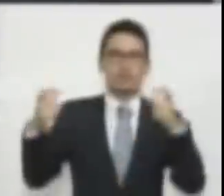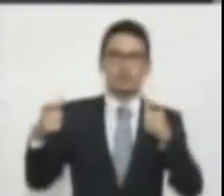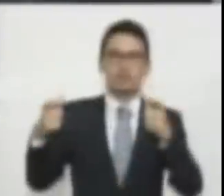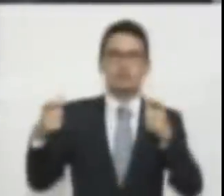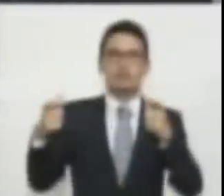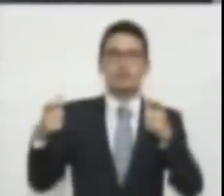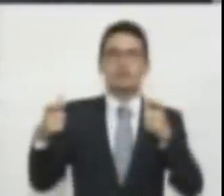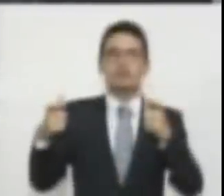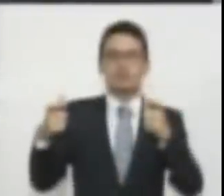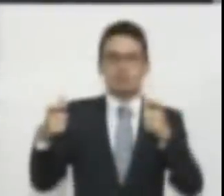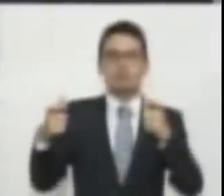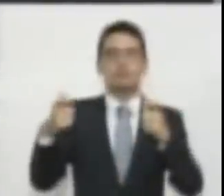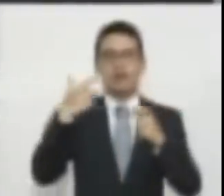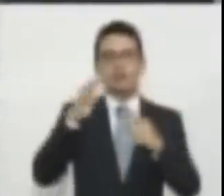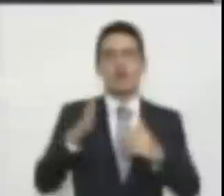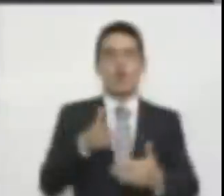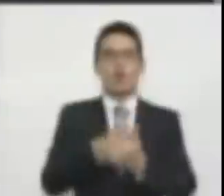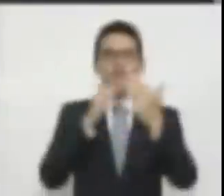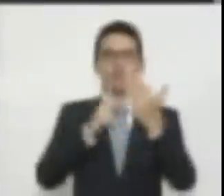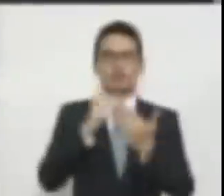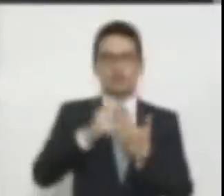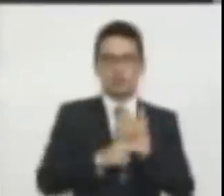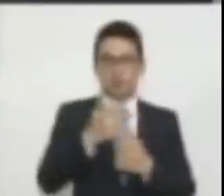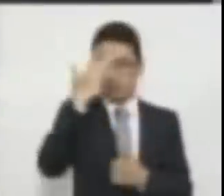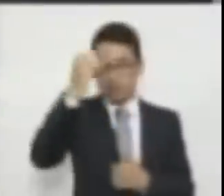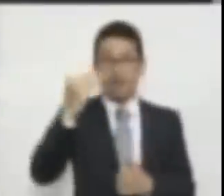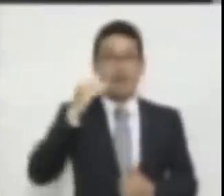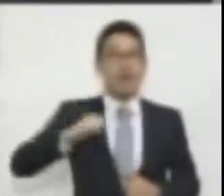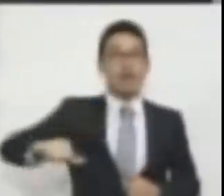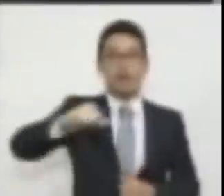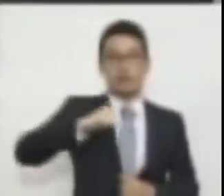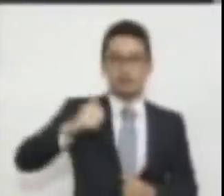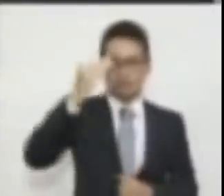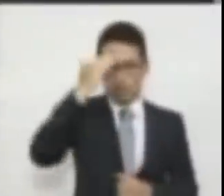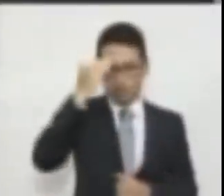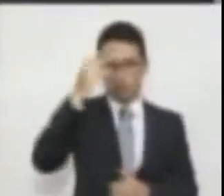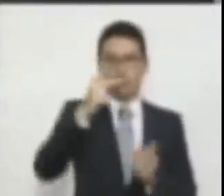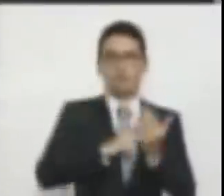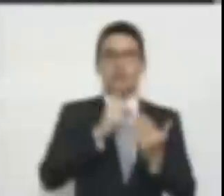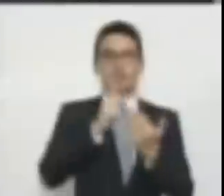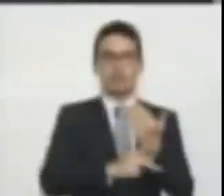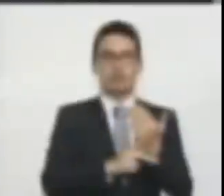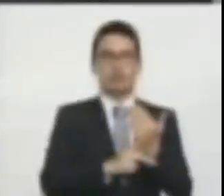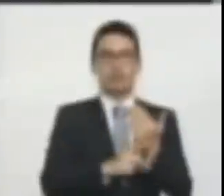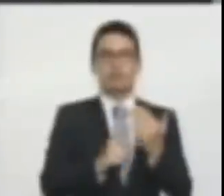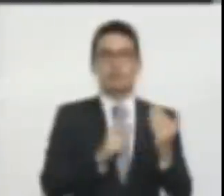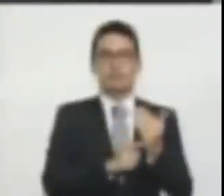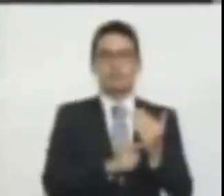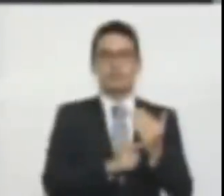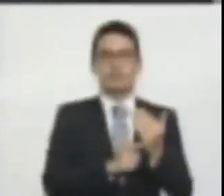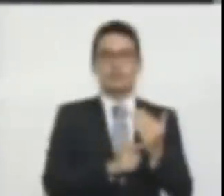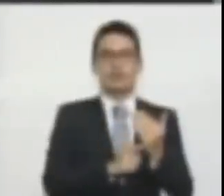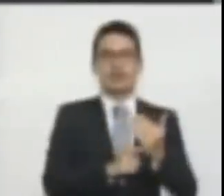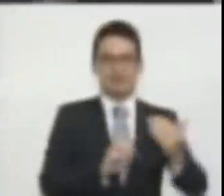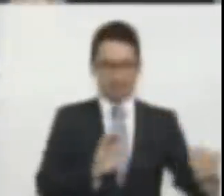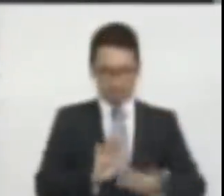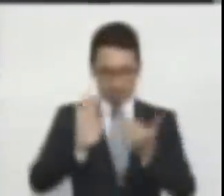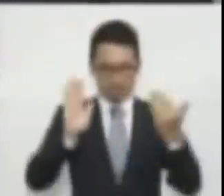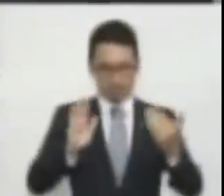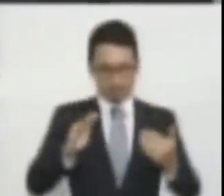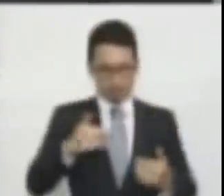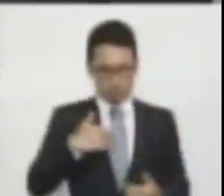contra el proyecto porque ellas saben que es un proyecto atentatorio de su